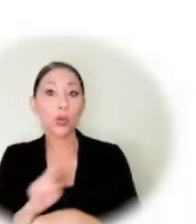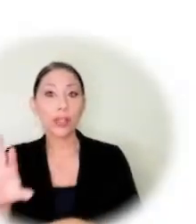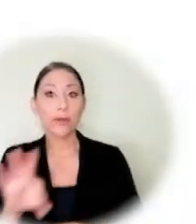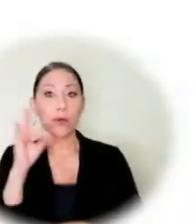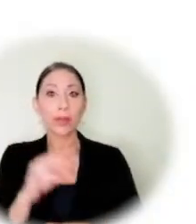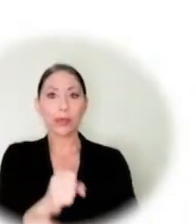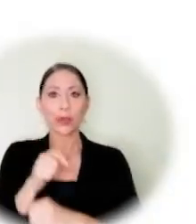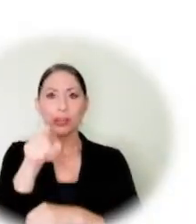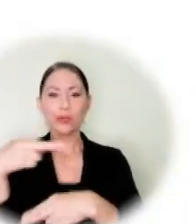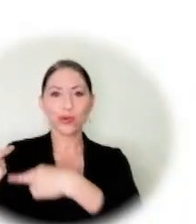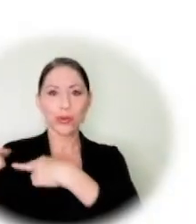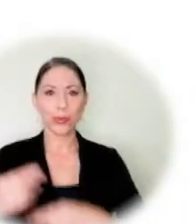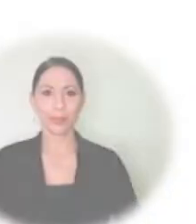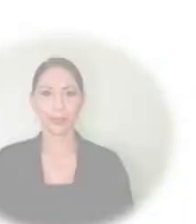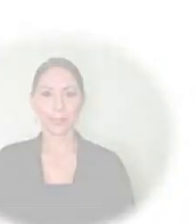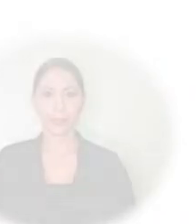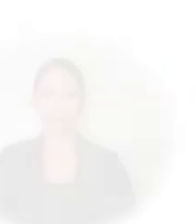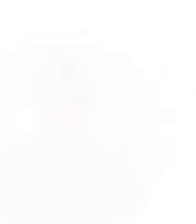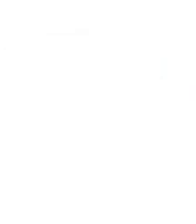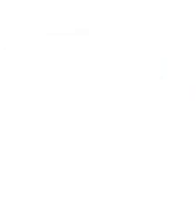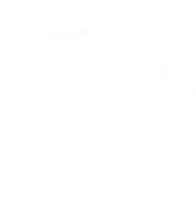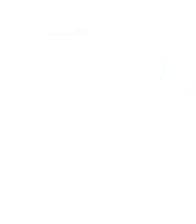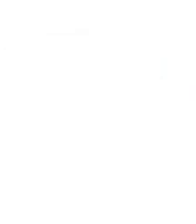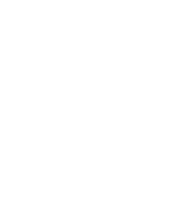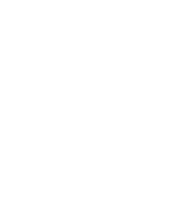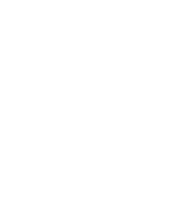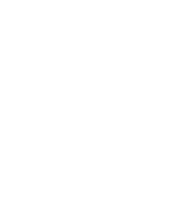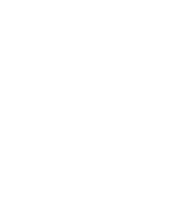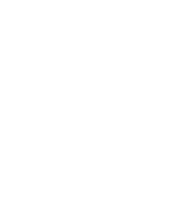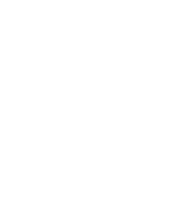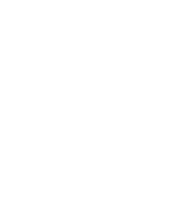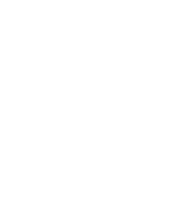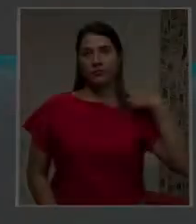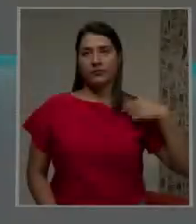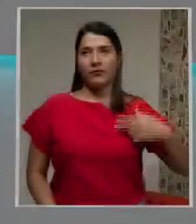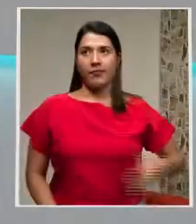uso seguro Que hagan los niños y niñas PANI y Gobierno de la República